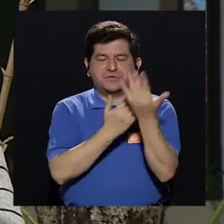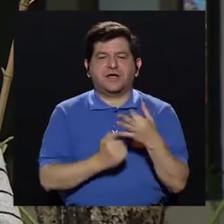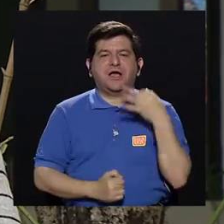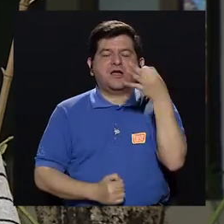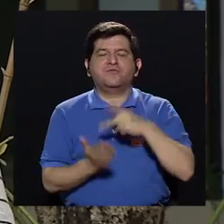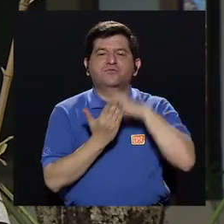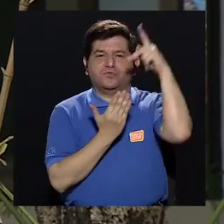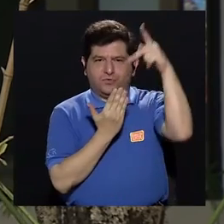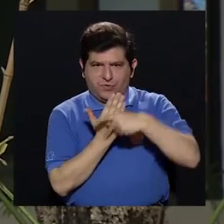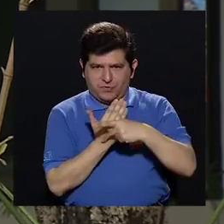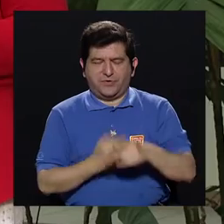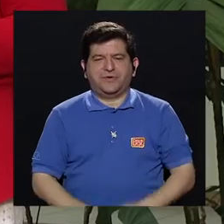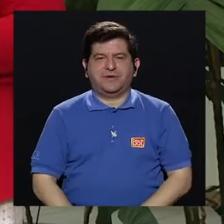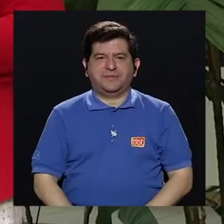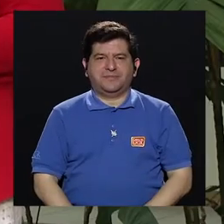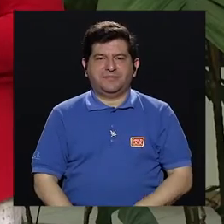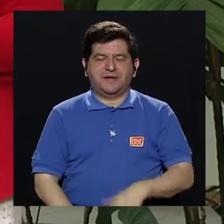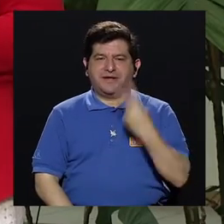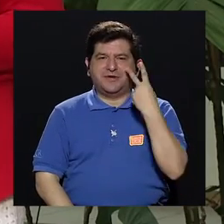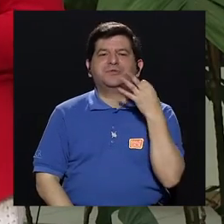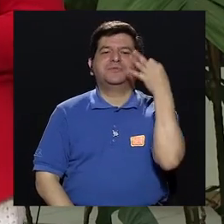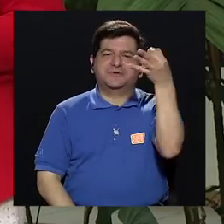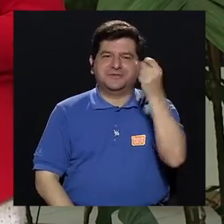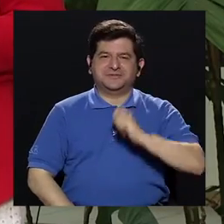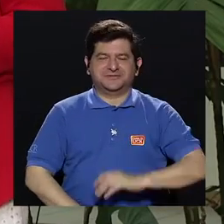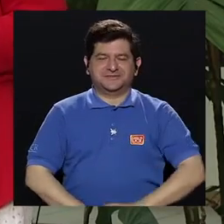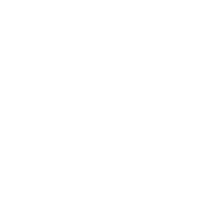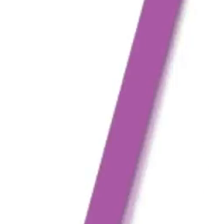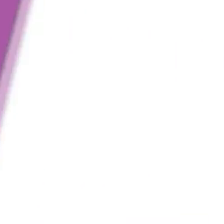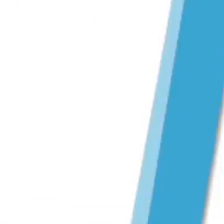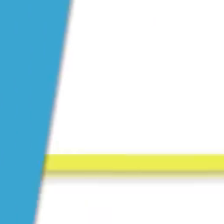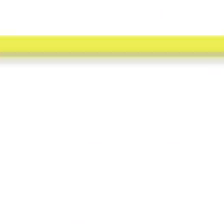esperamos en nuestra siguiente edición. Hasta luego.